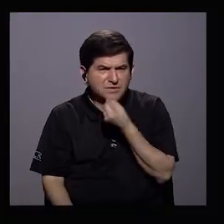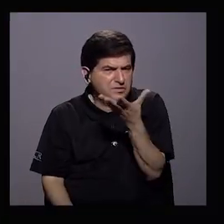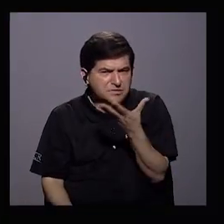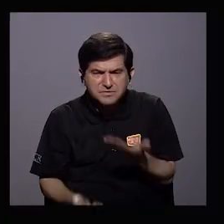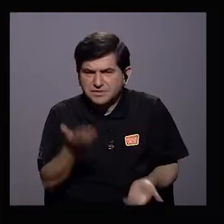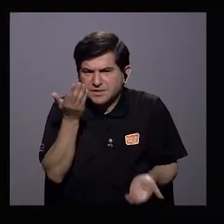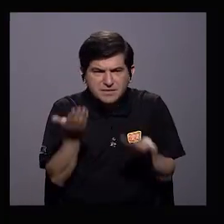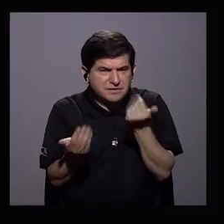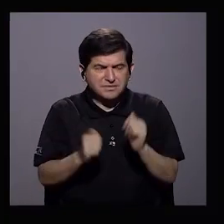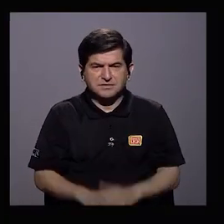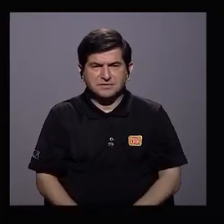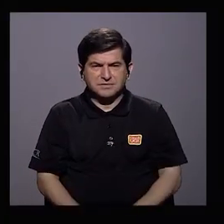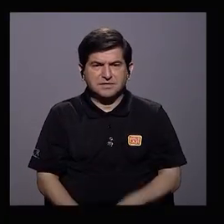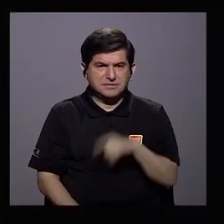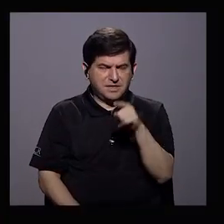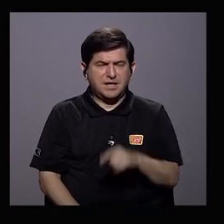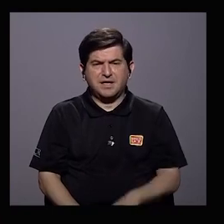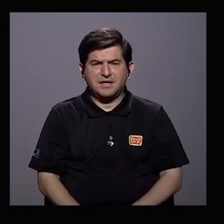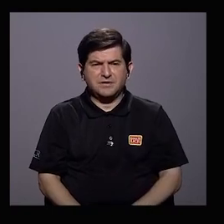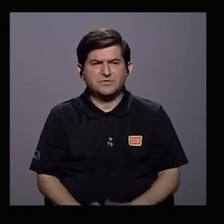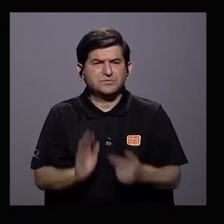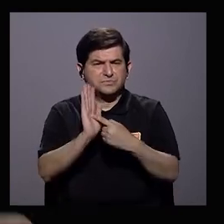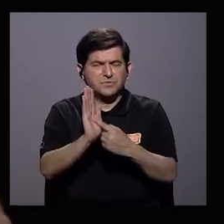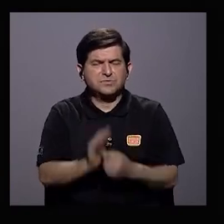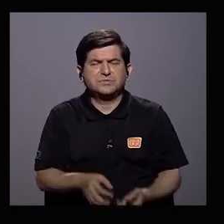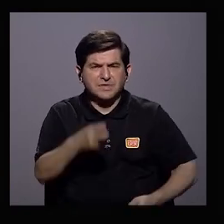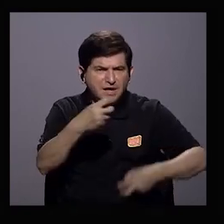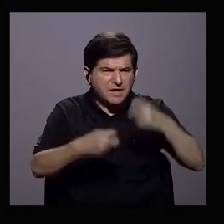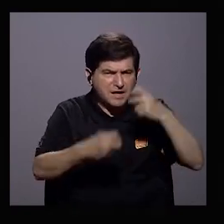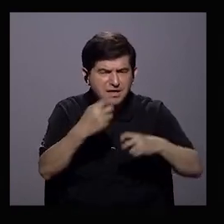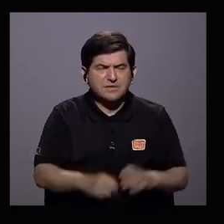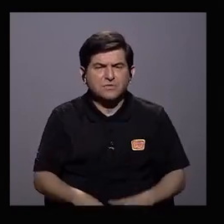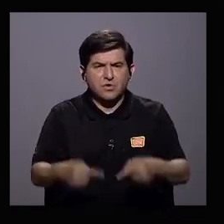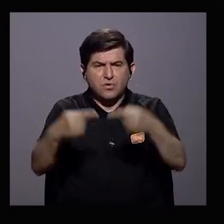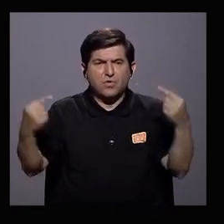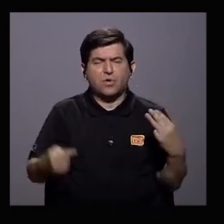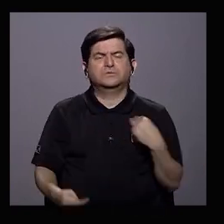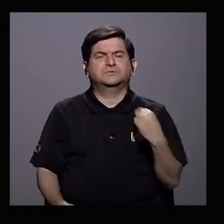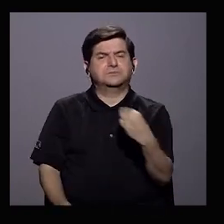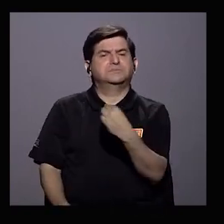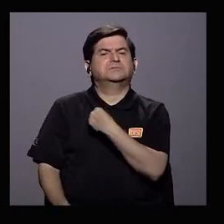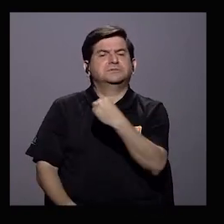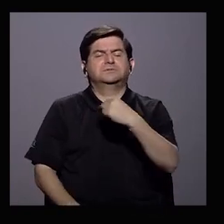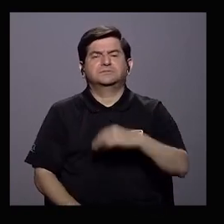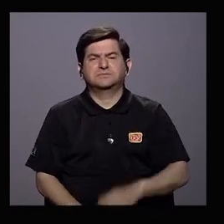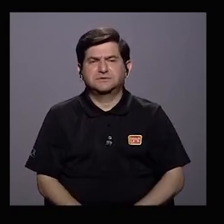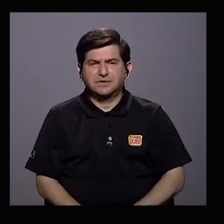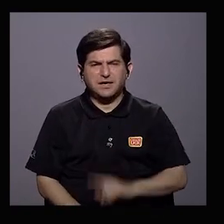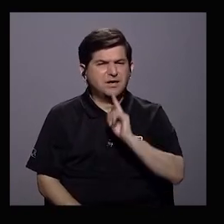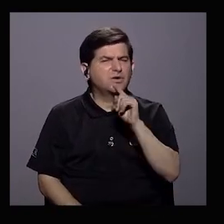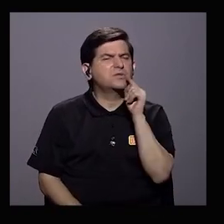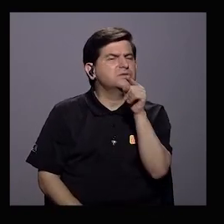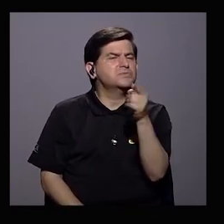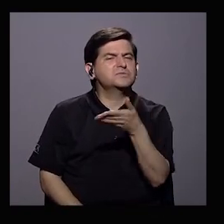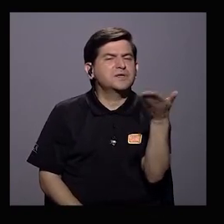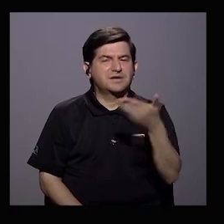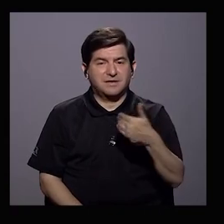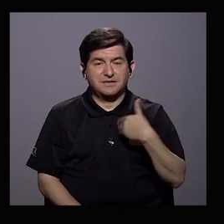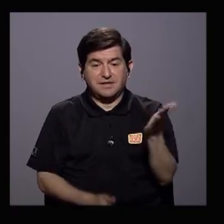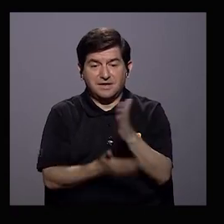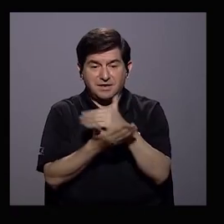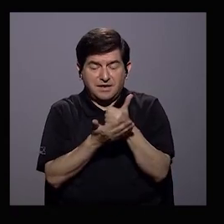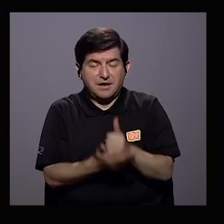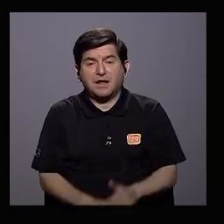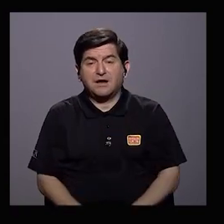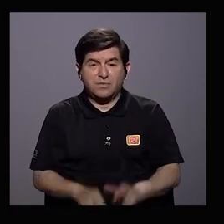así. Más bien lo han hecho en deficitario. Digo, sobre todo hacia el ministerio. ¿Qué tiene que decir usted? Porque tiene que tener